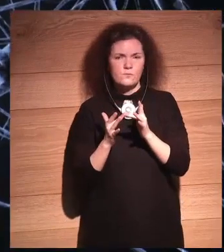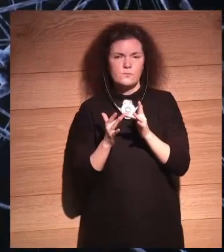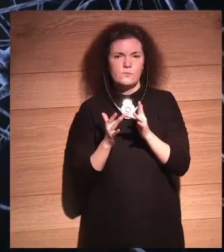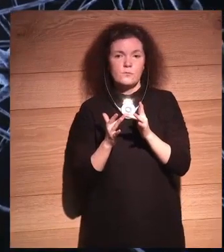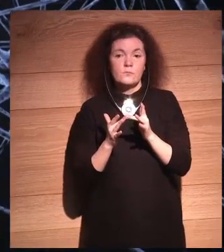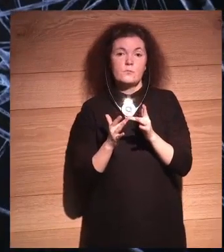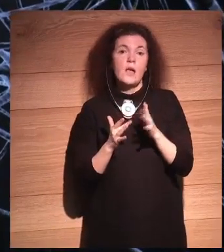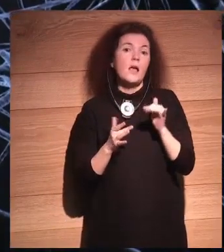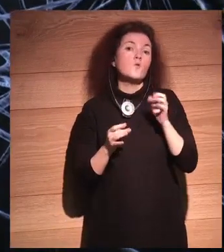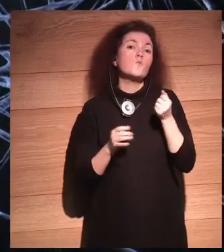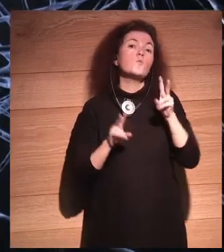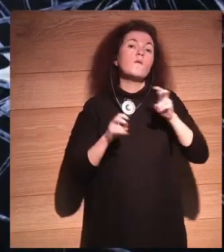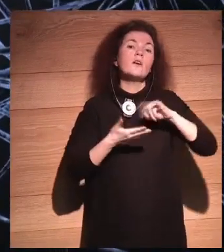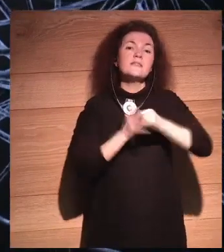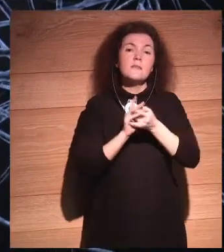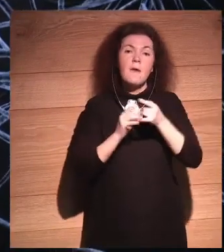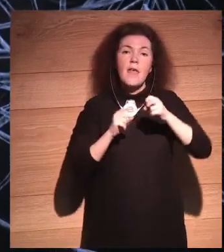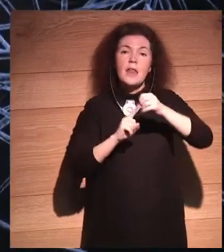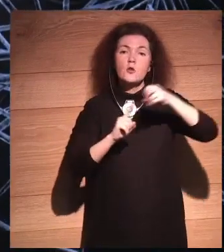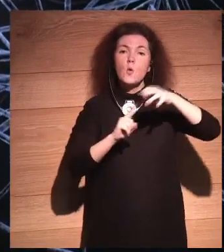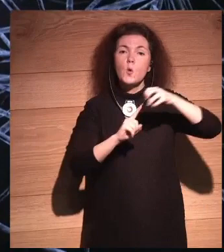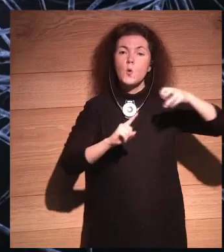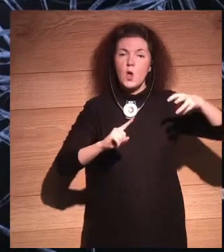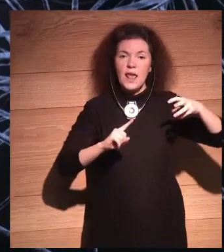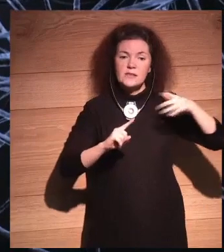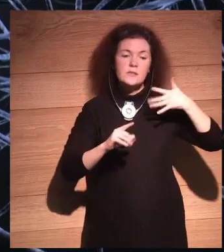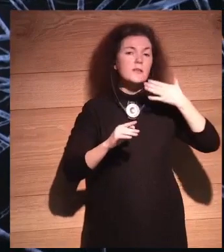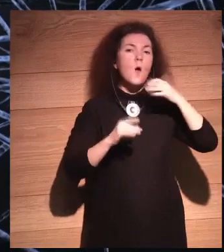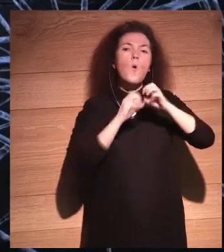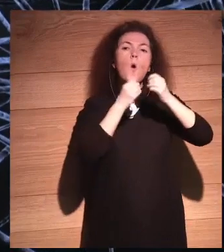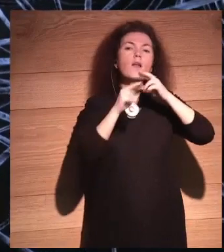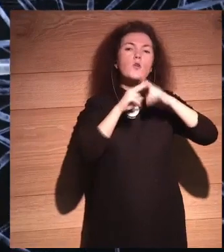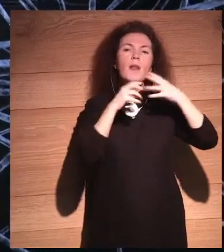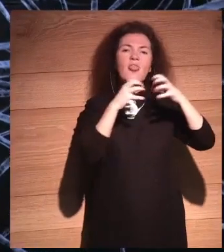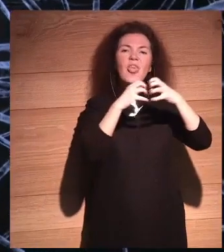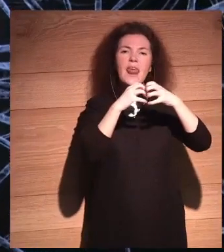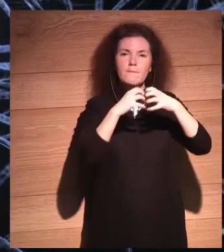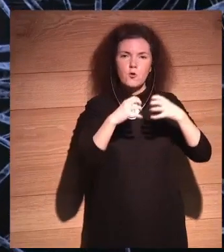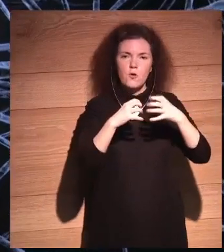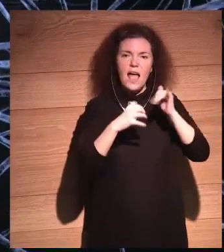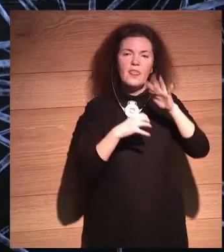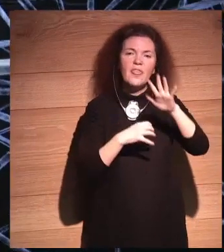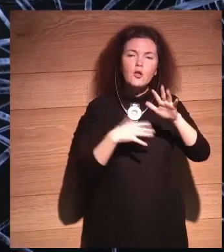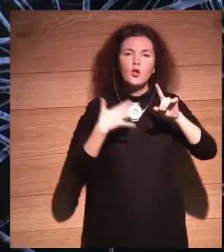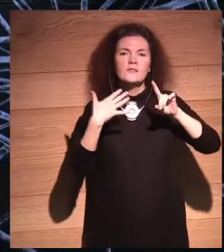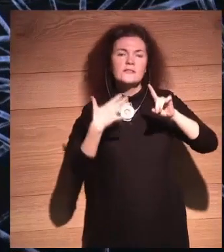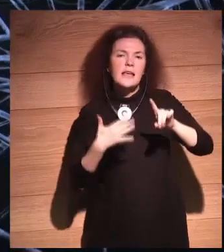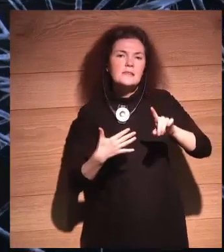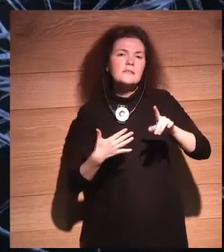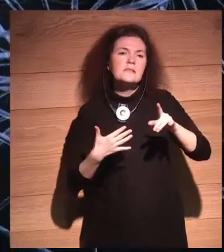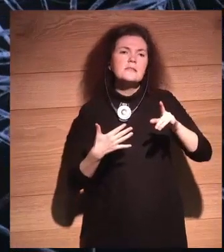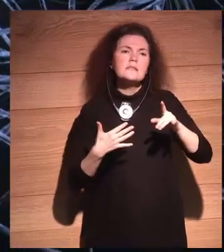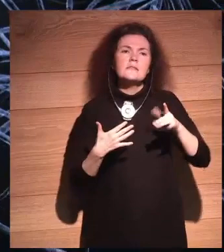Es decir, vamos a tener un nuevo sistema neuronal. Esto es lo que es un cerebro. De hecho, Google lo llama cerebro. Tiene cinco, seis, incluso hay